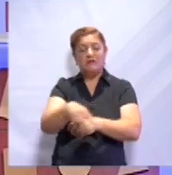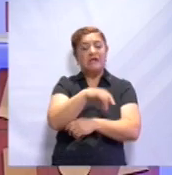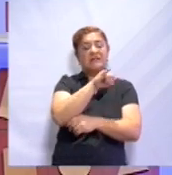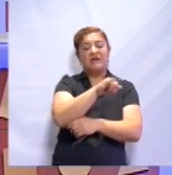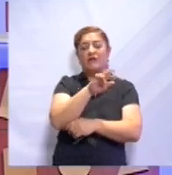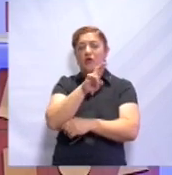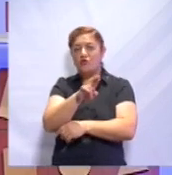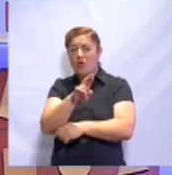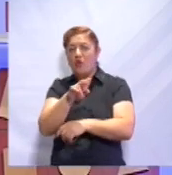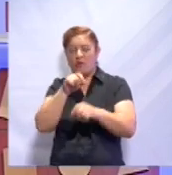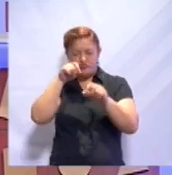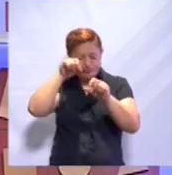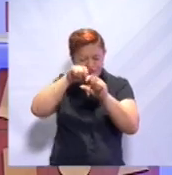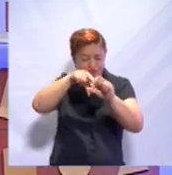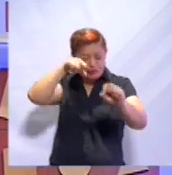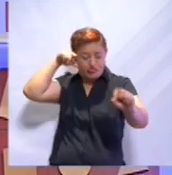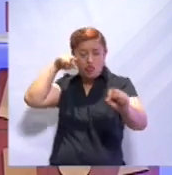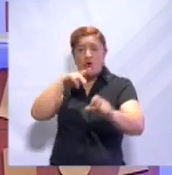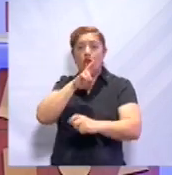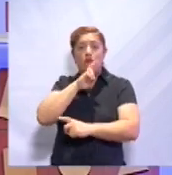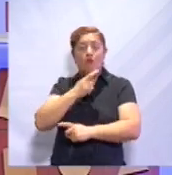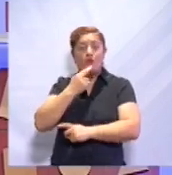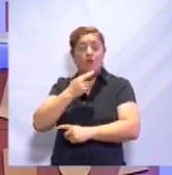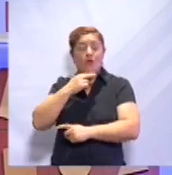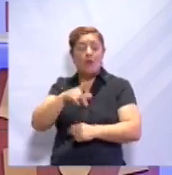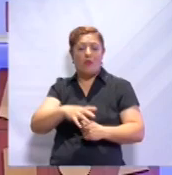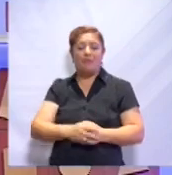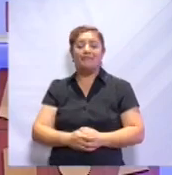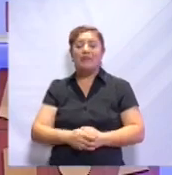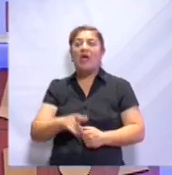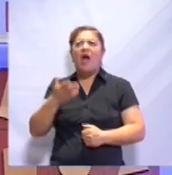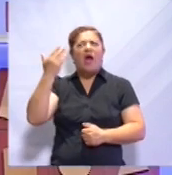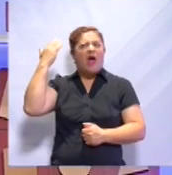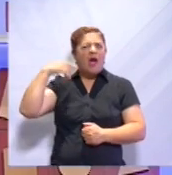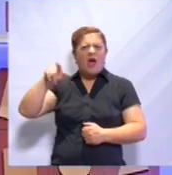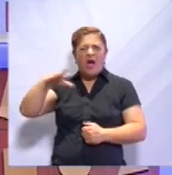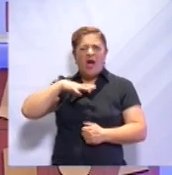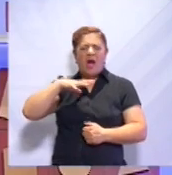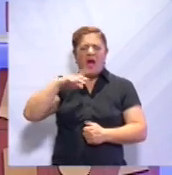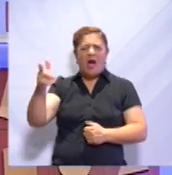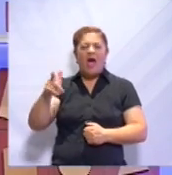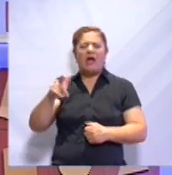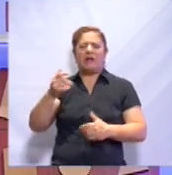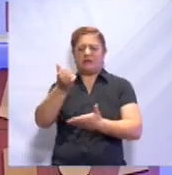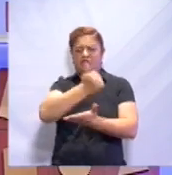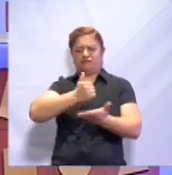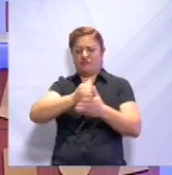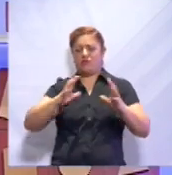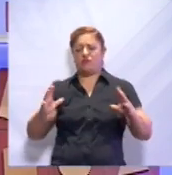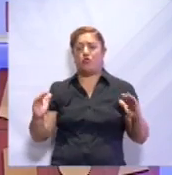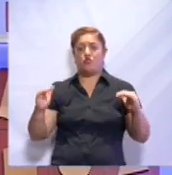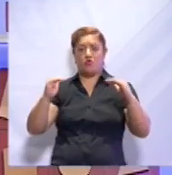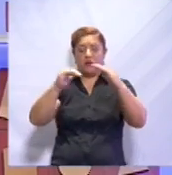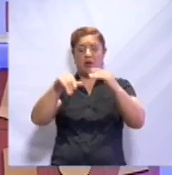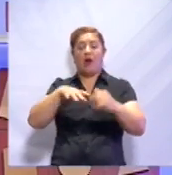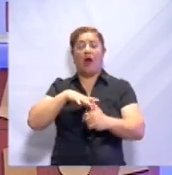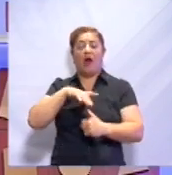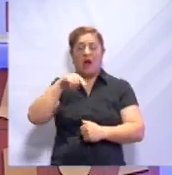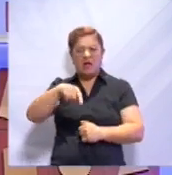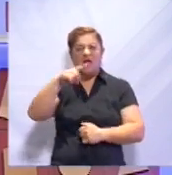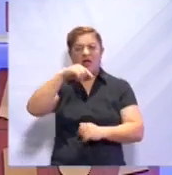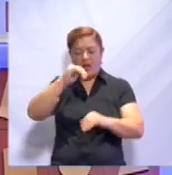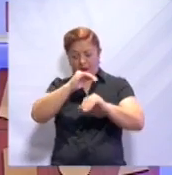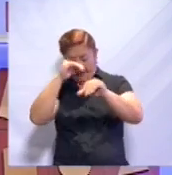algunos años, en la zona arqueológica de Totigocan, se descubrió una ciudad debajo de la misma zona, que se llama el